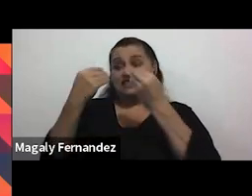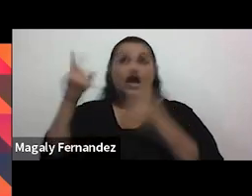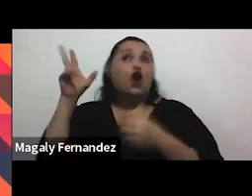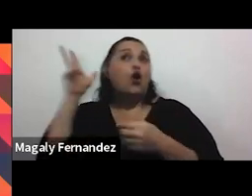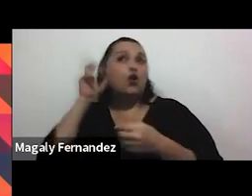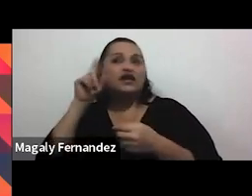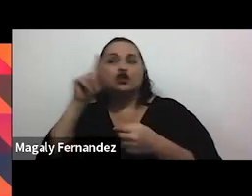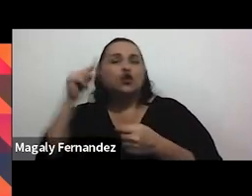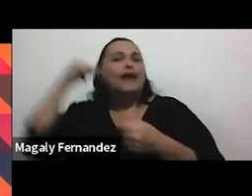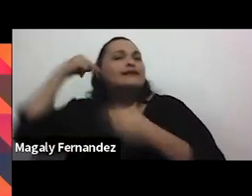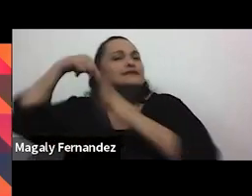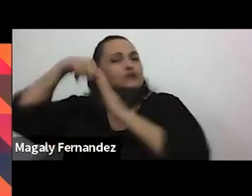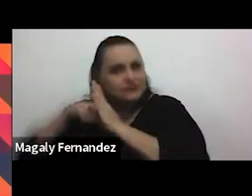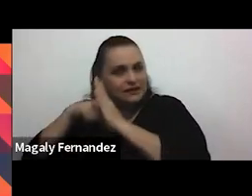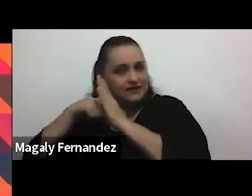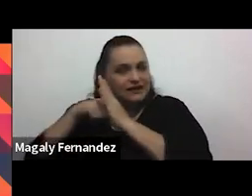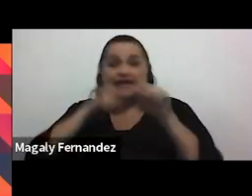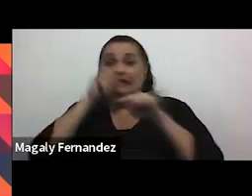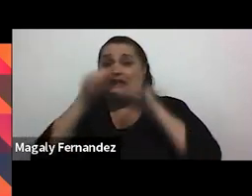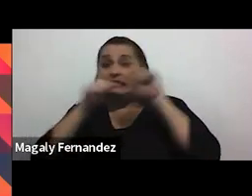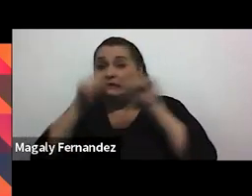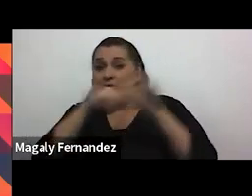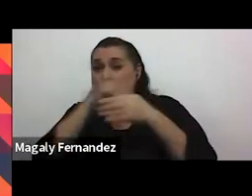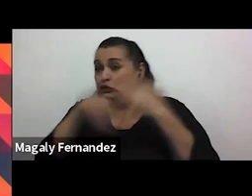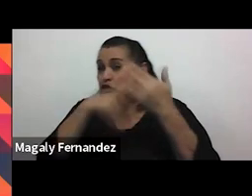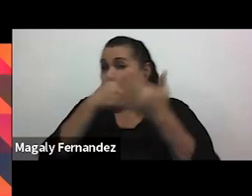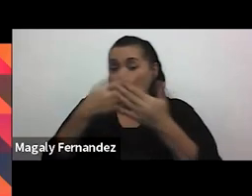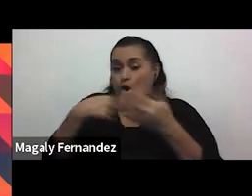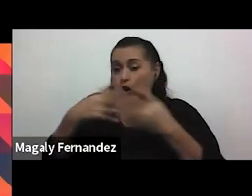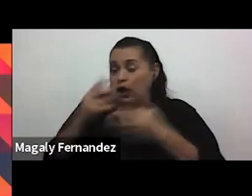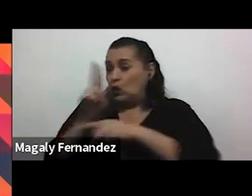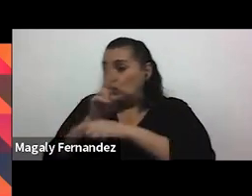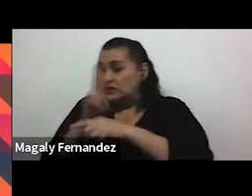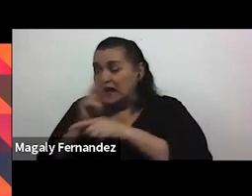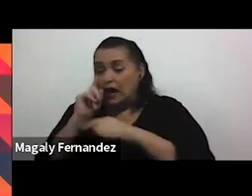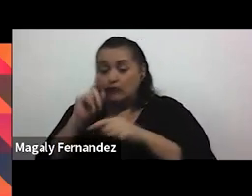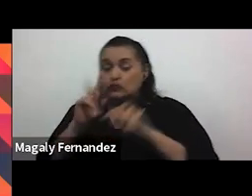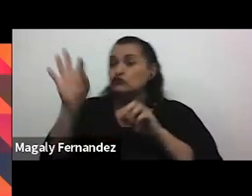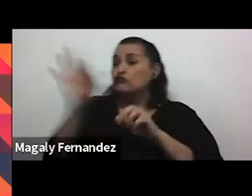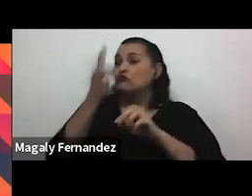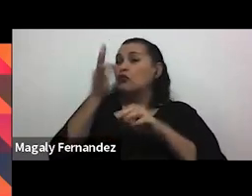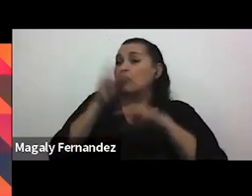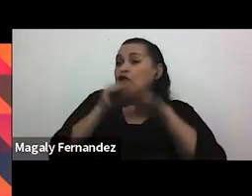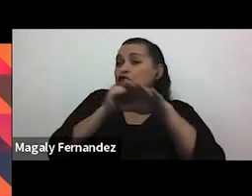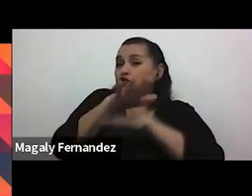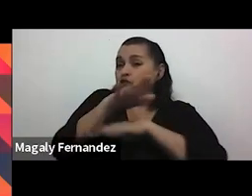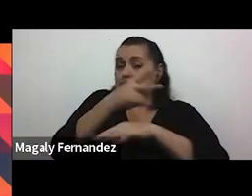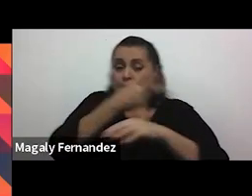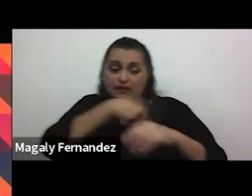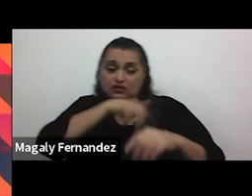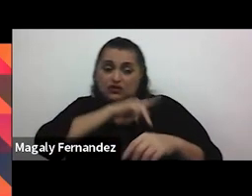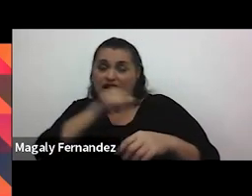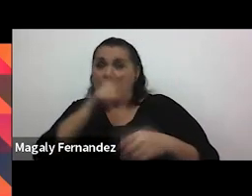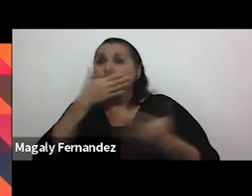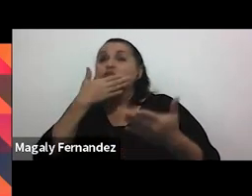y ser críticos con todo lo que consumimos para ver en qué medida influye nuestra personalidad es una muy buena herramienta de